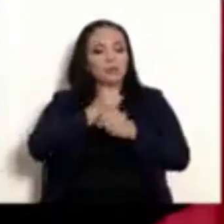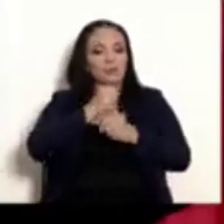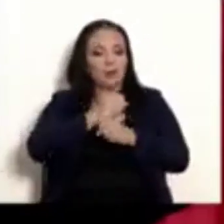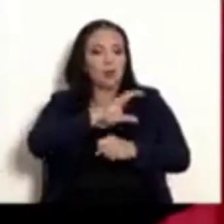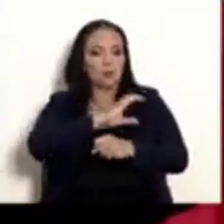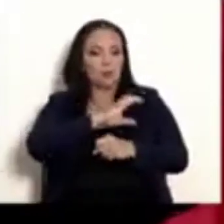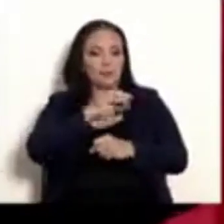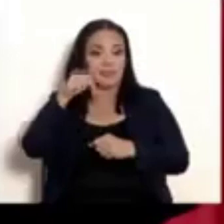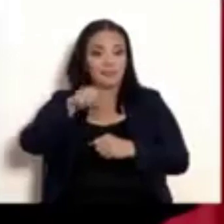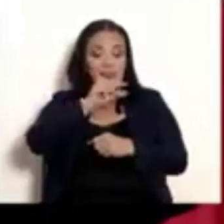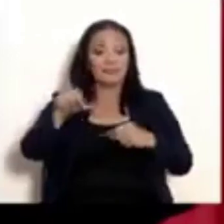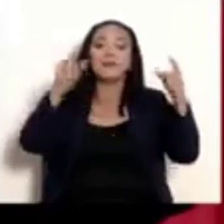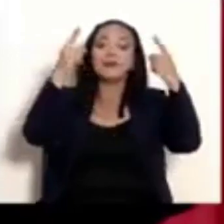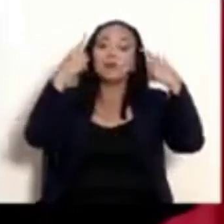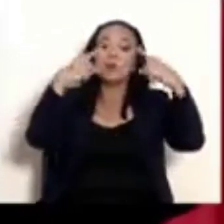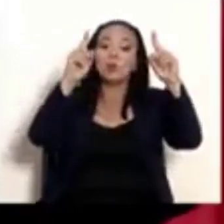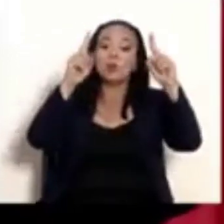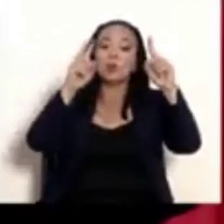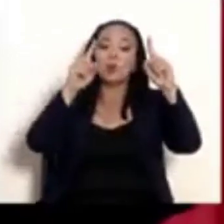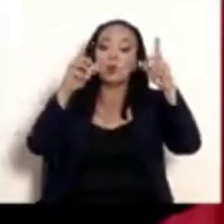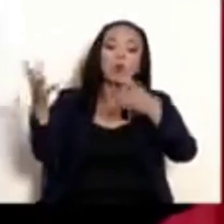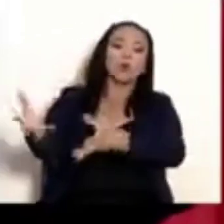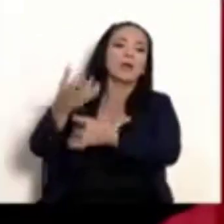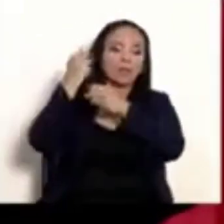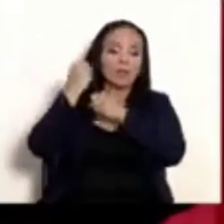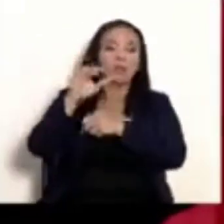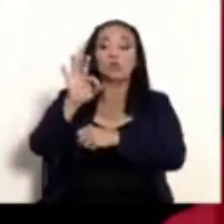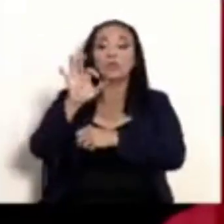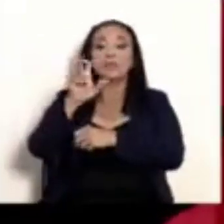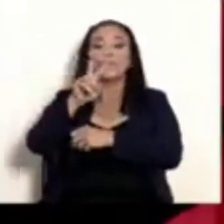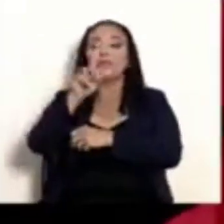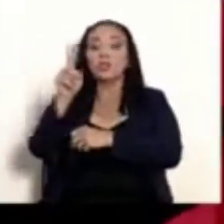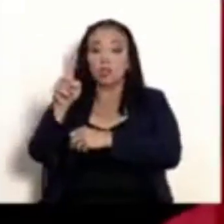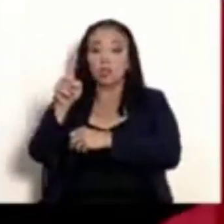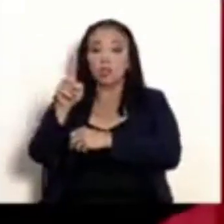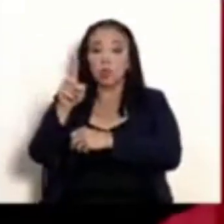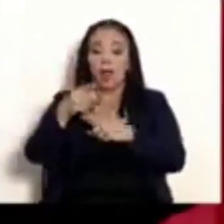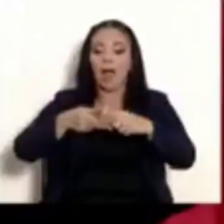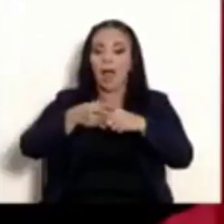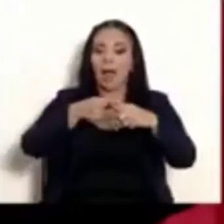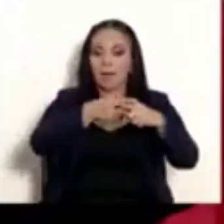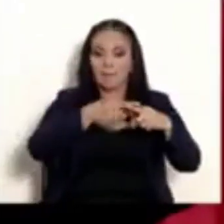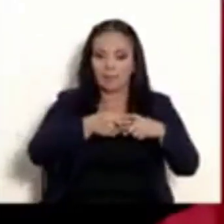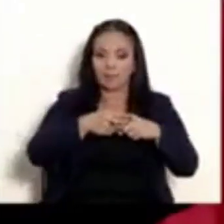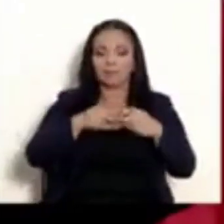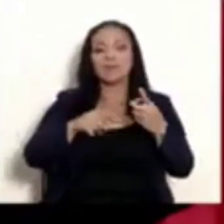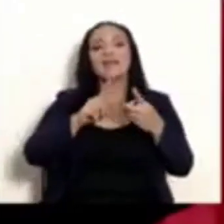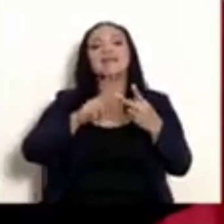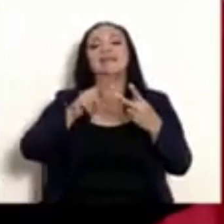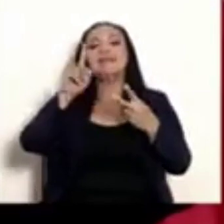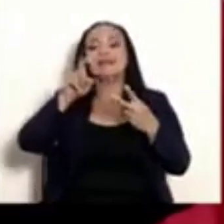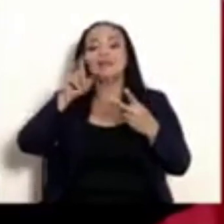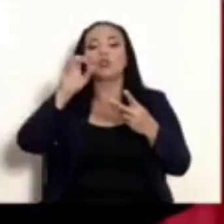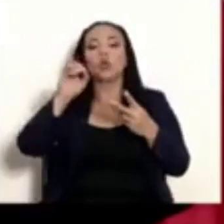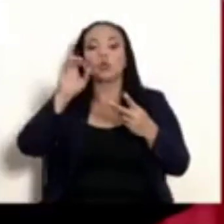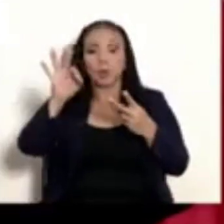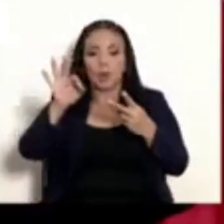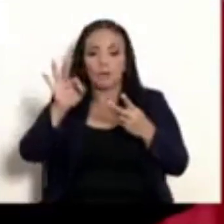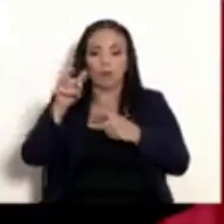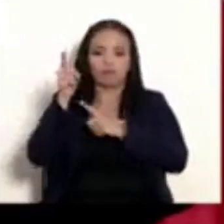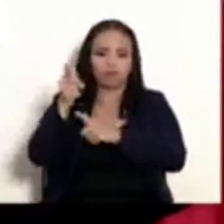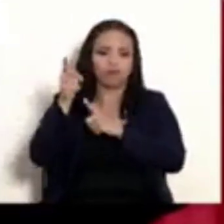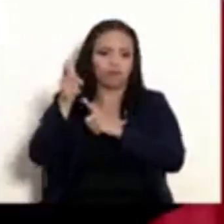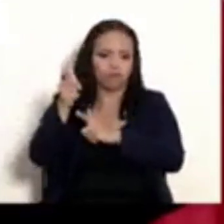semana el decomiso de 921 armas blancas y 109 armas de fuego, con lo que